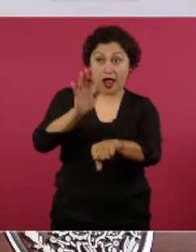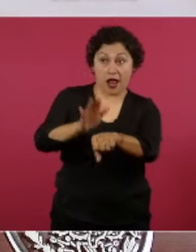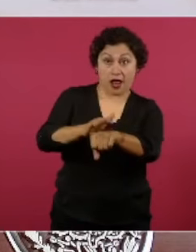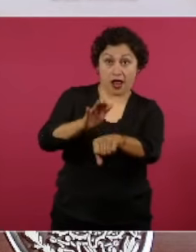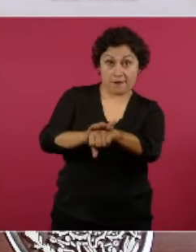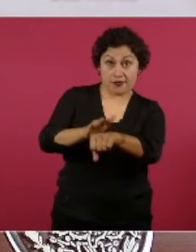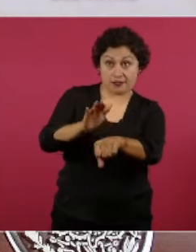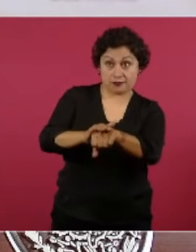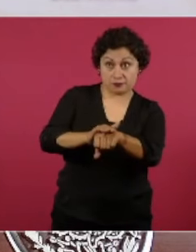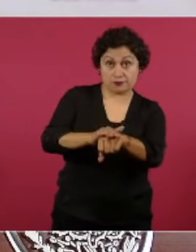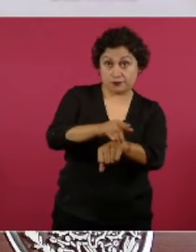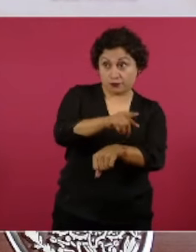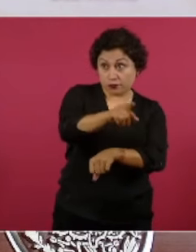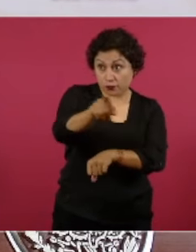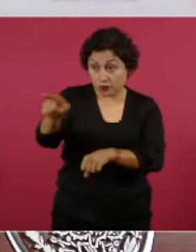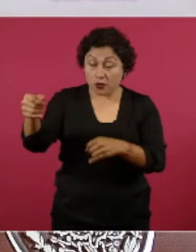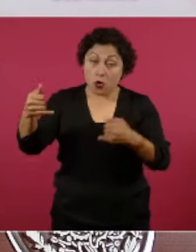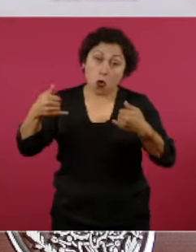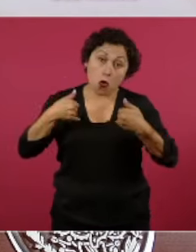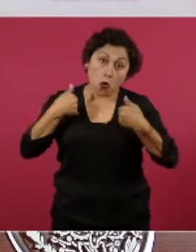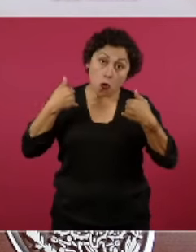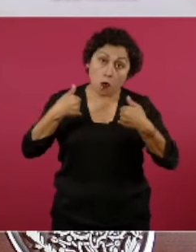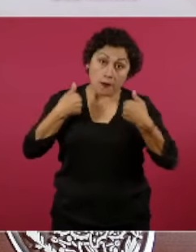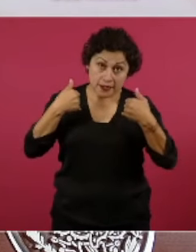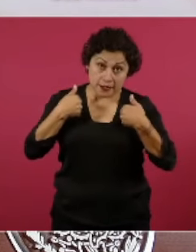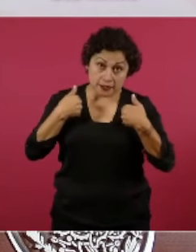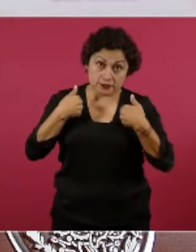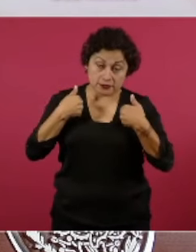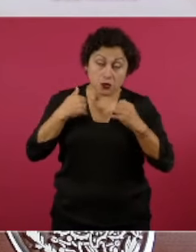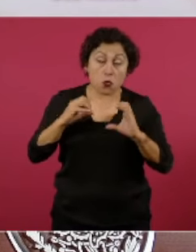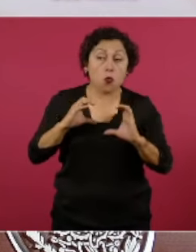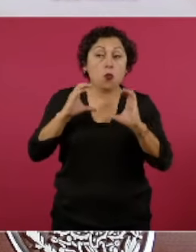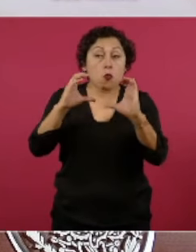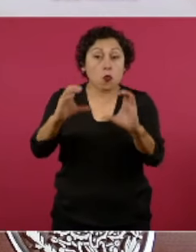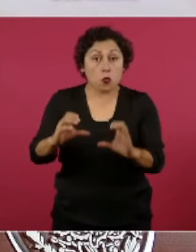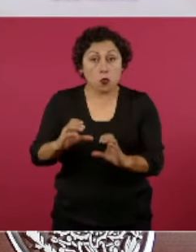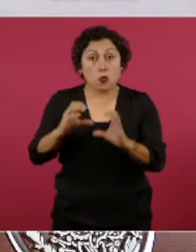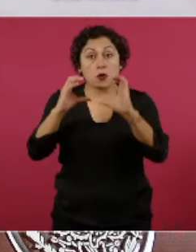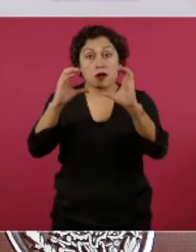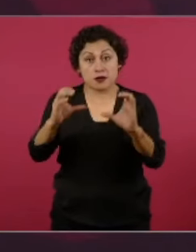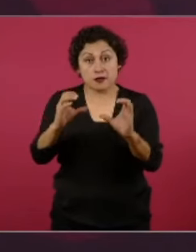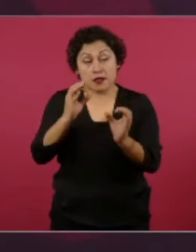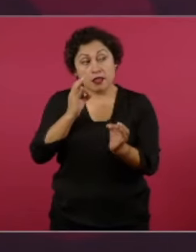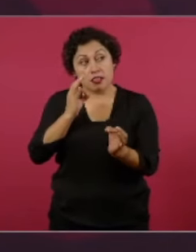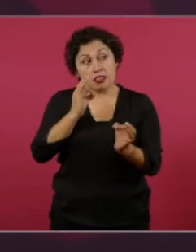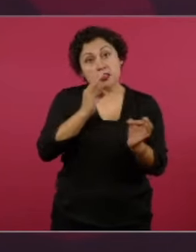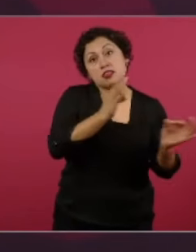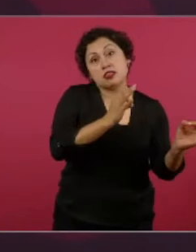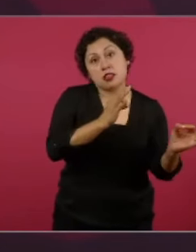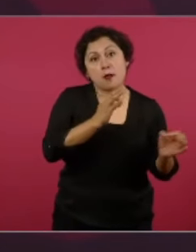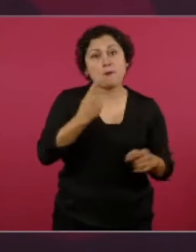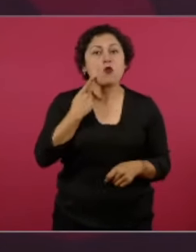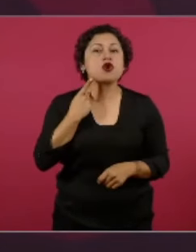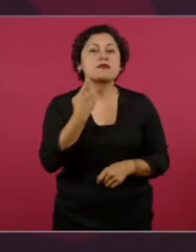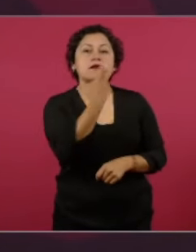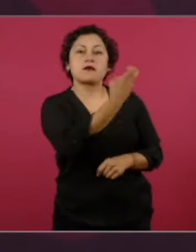tentaciones. La política y el poder es humildad,